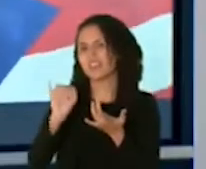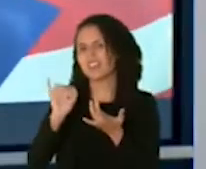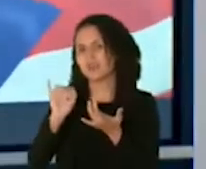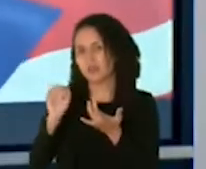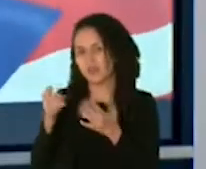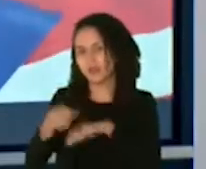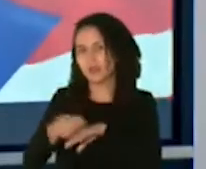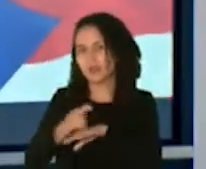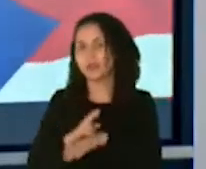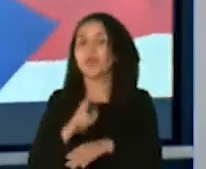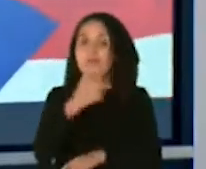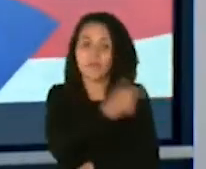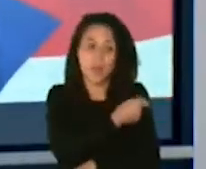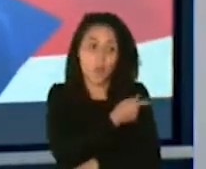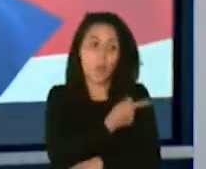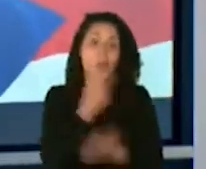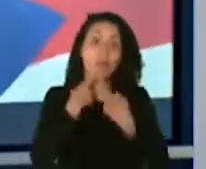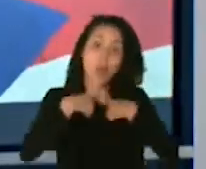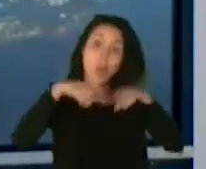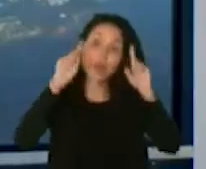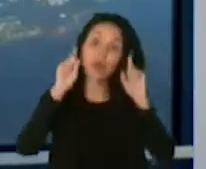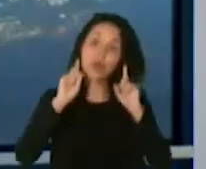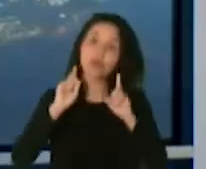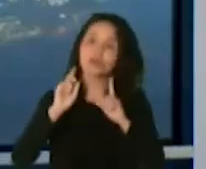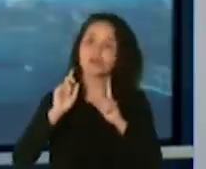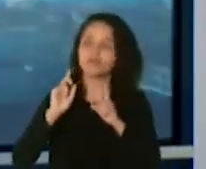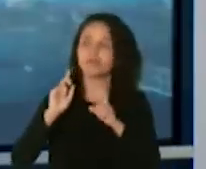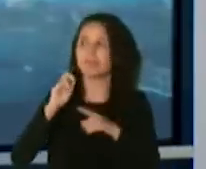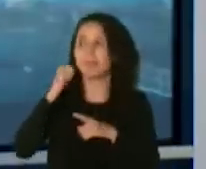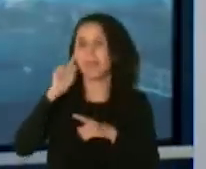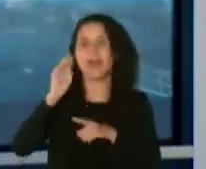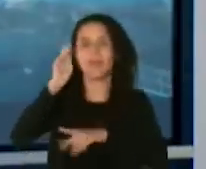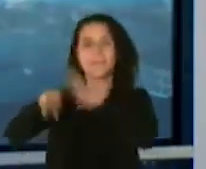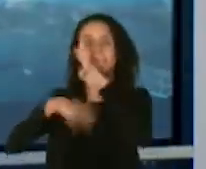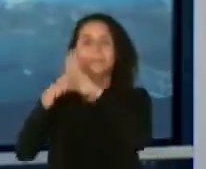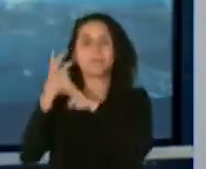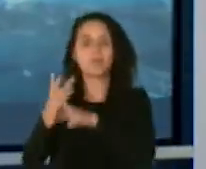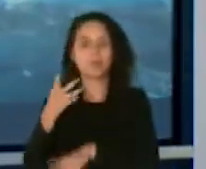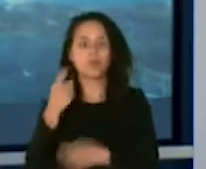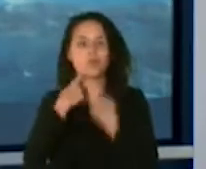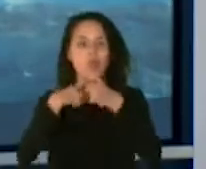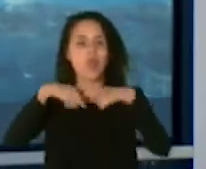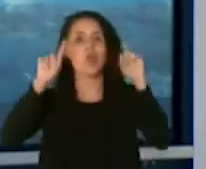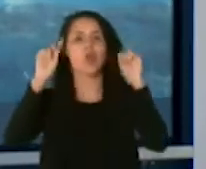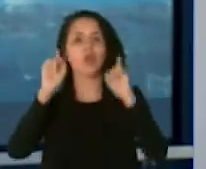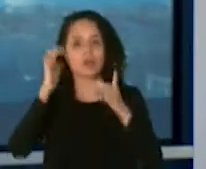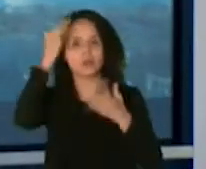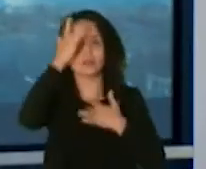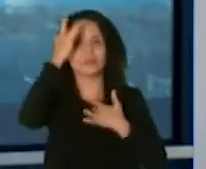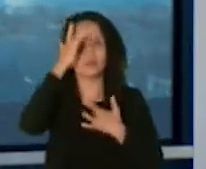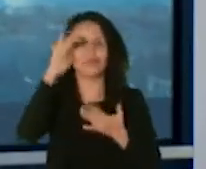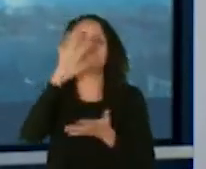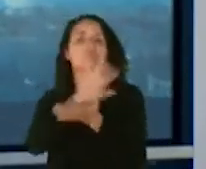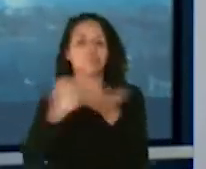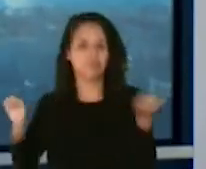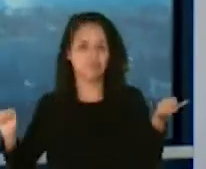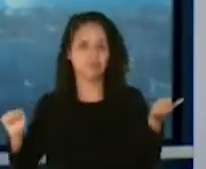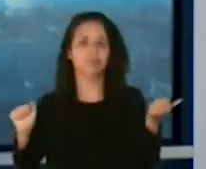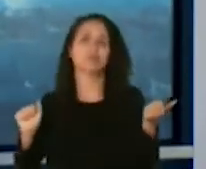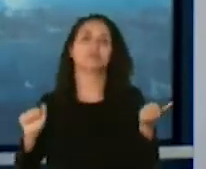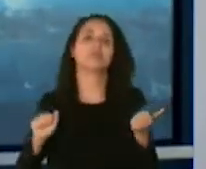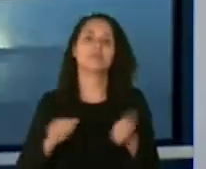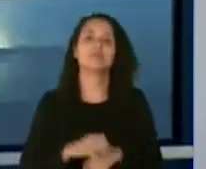erradicar a nivel del planeta muchas condiciones y queríamos que usted nos dijera que hoy